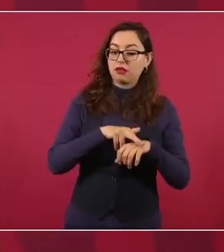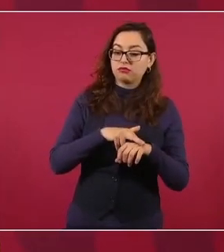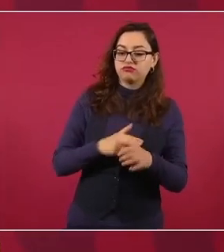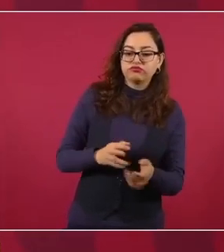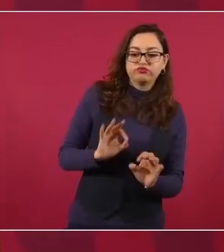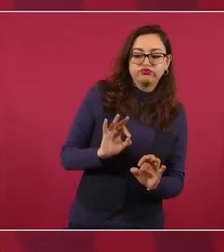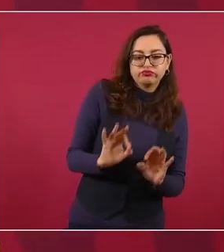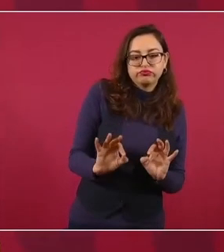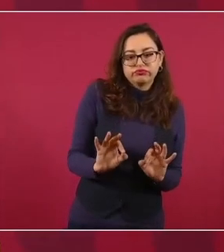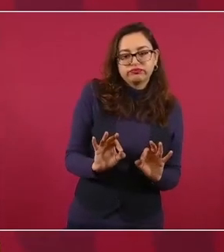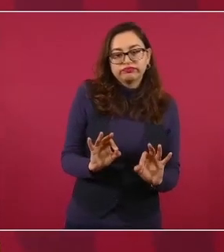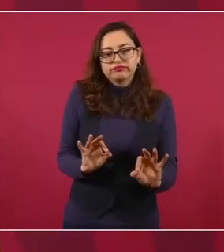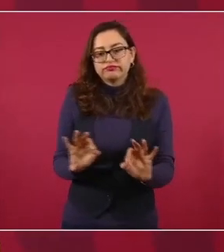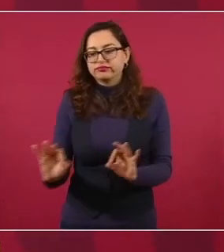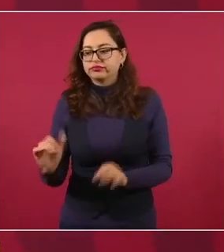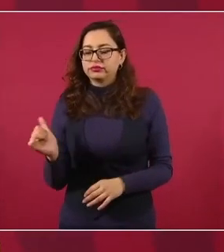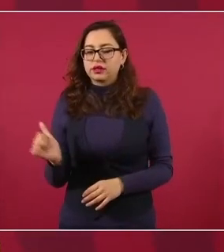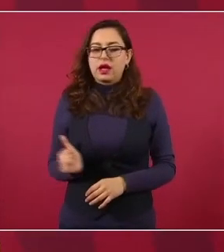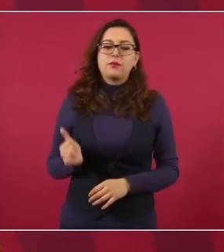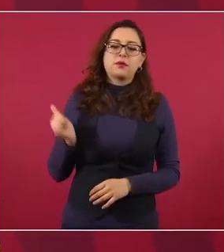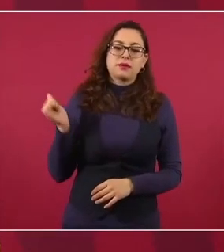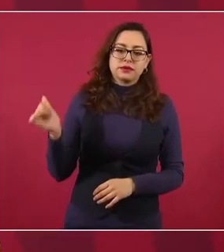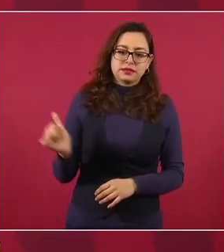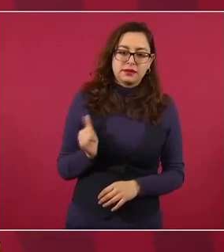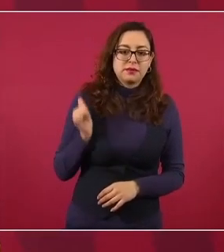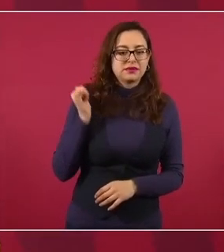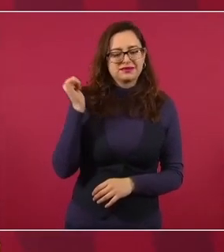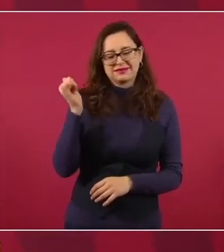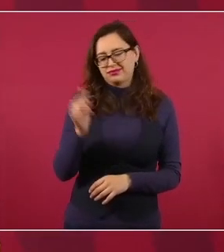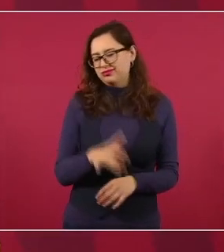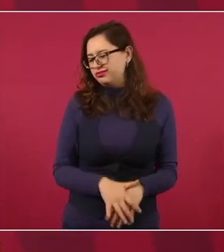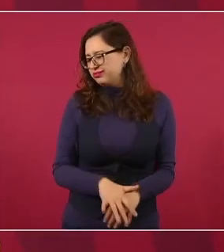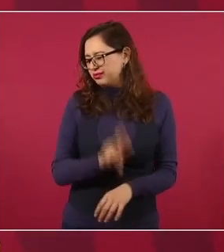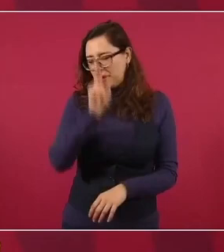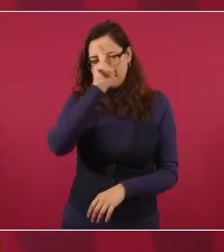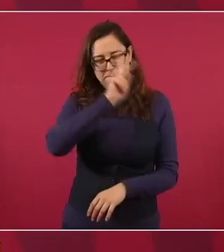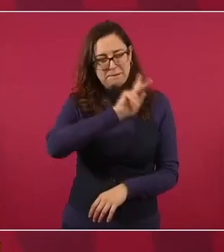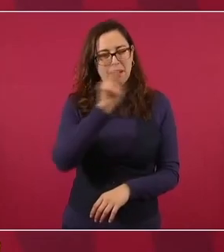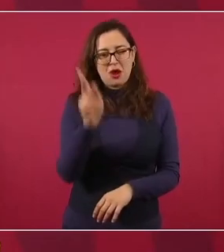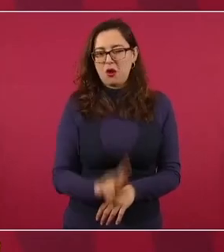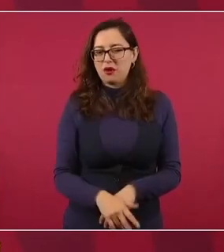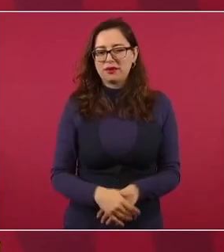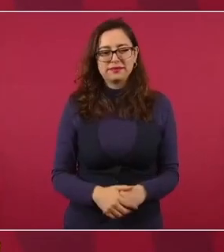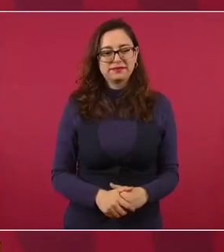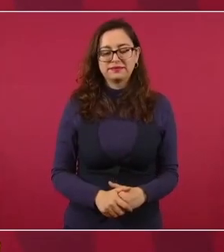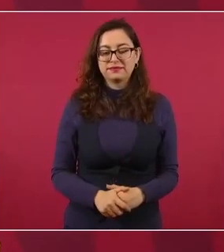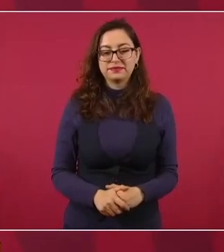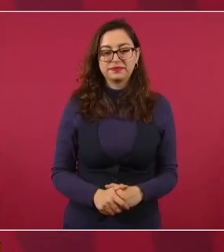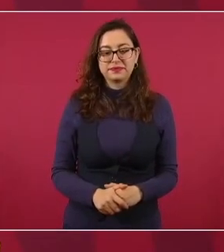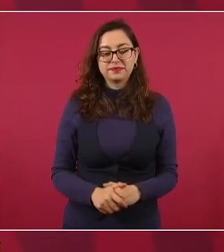México, Wilson, el peor embajador que ha habido en